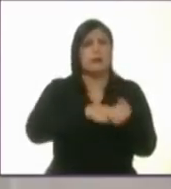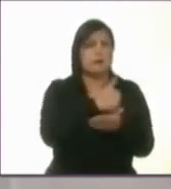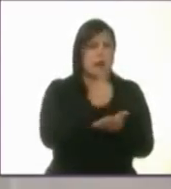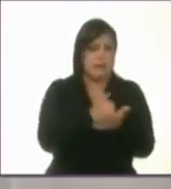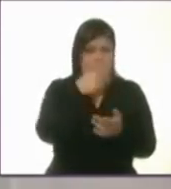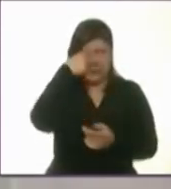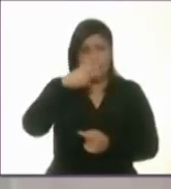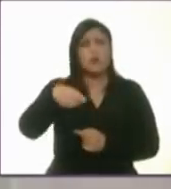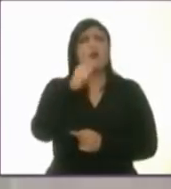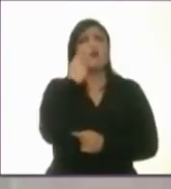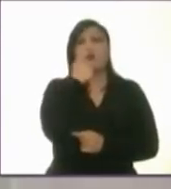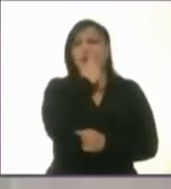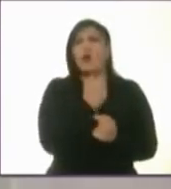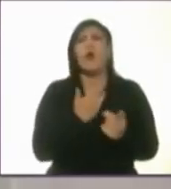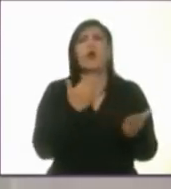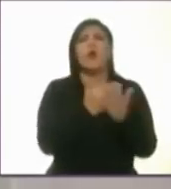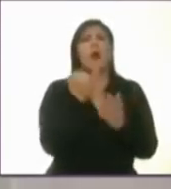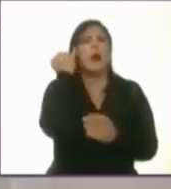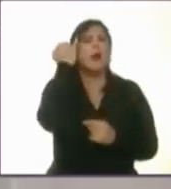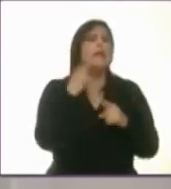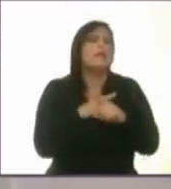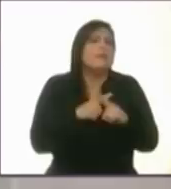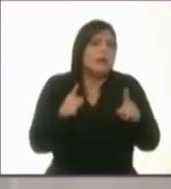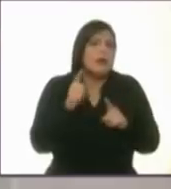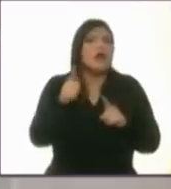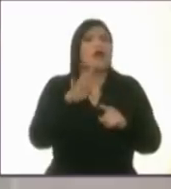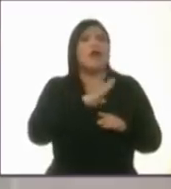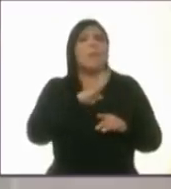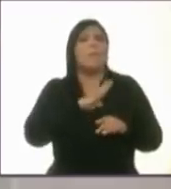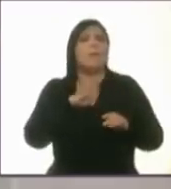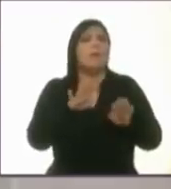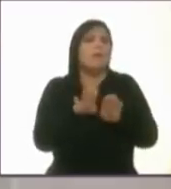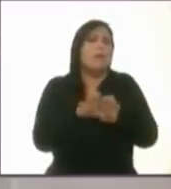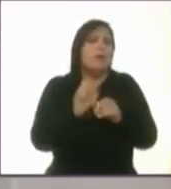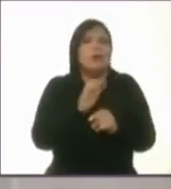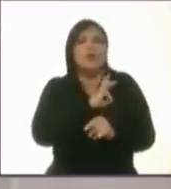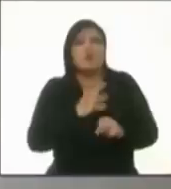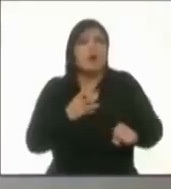proponiendo distinto y cómo fortalecería lo que ya existe?